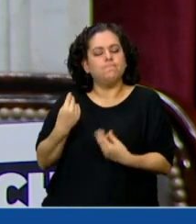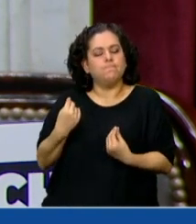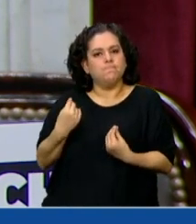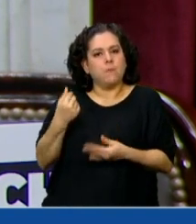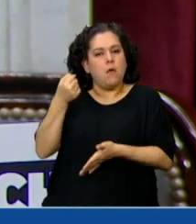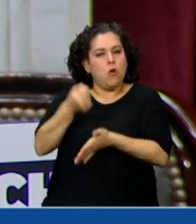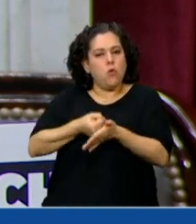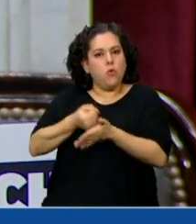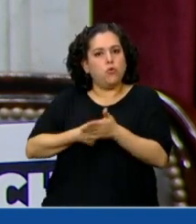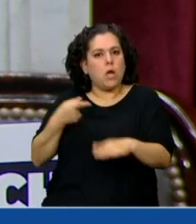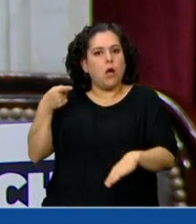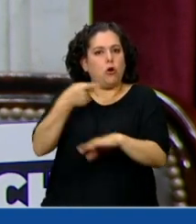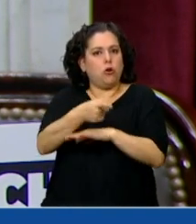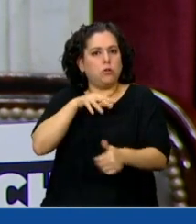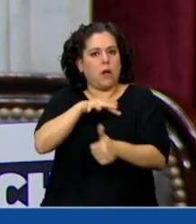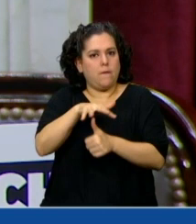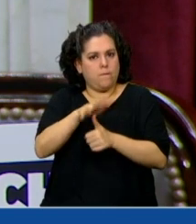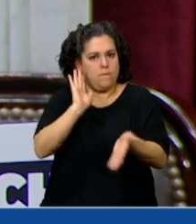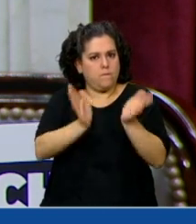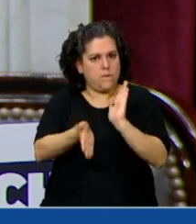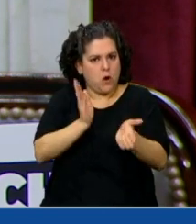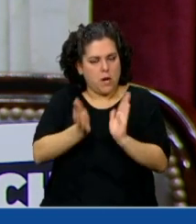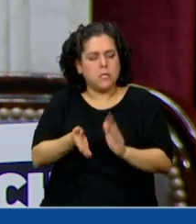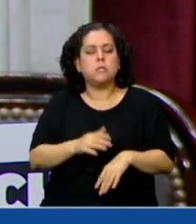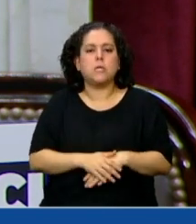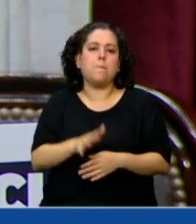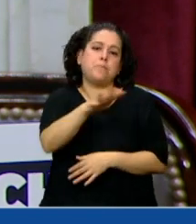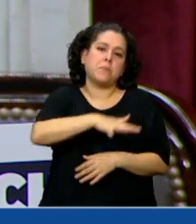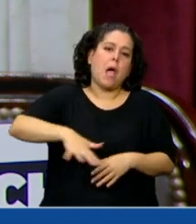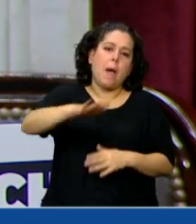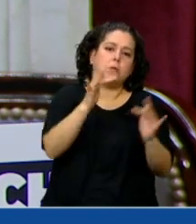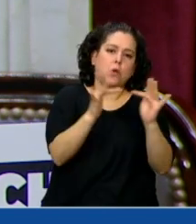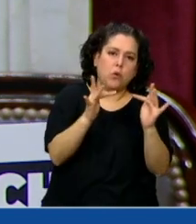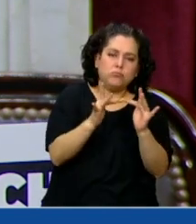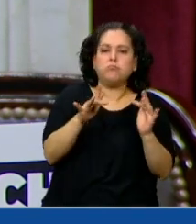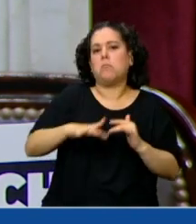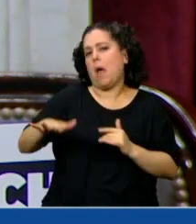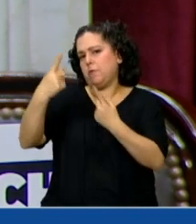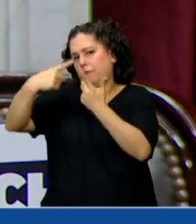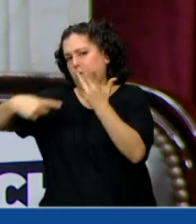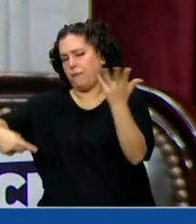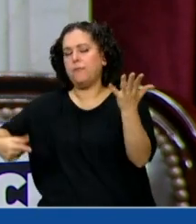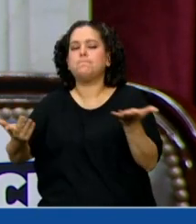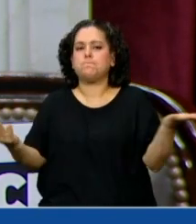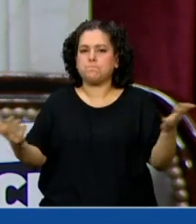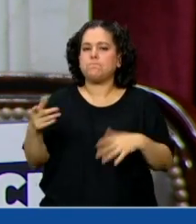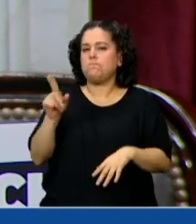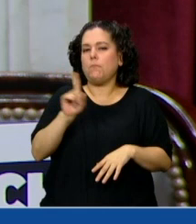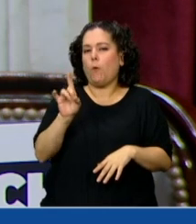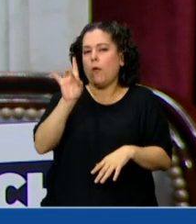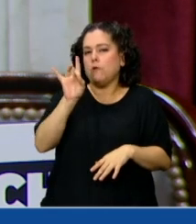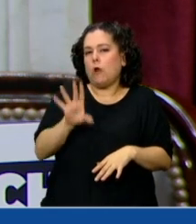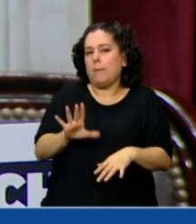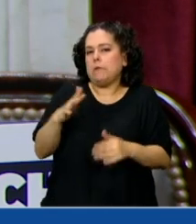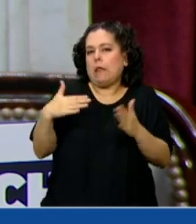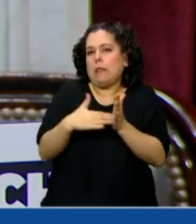violencia de género, tanto en el ámbito analógico como en el ámbito digital, no puede depender simplemente de